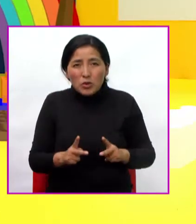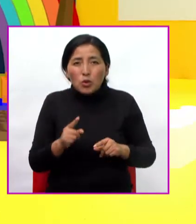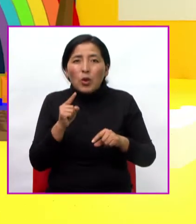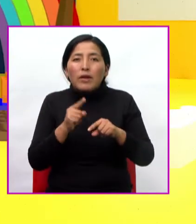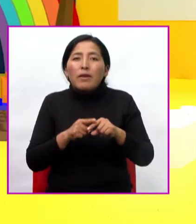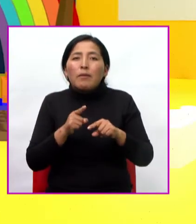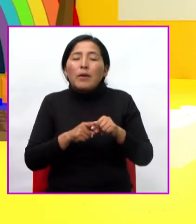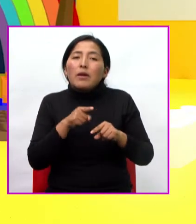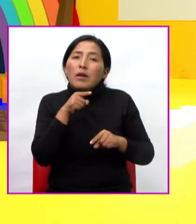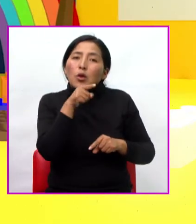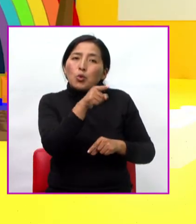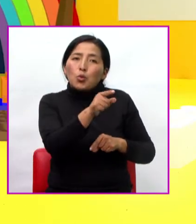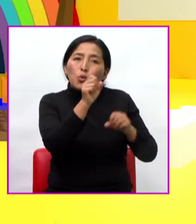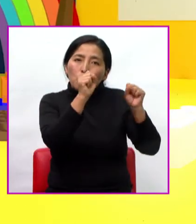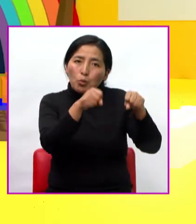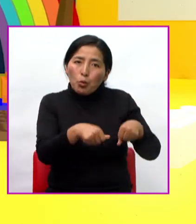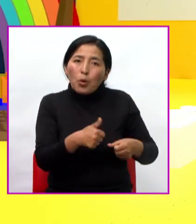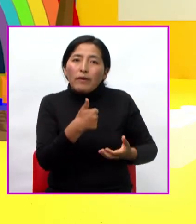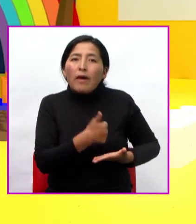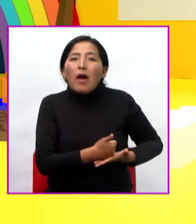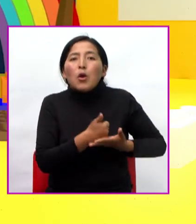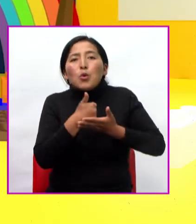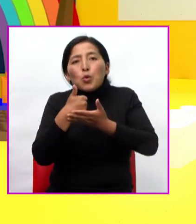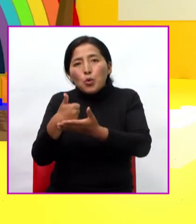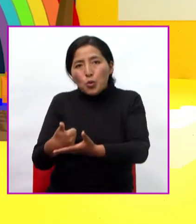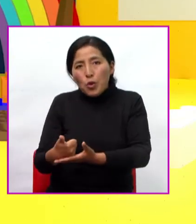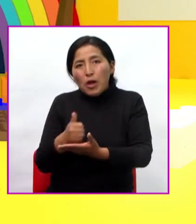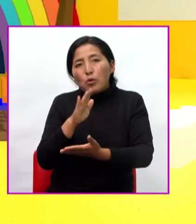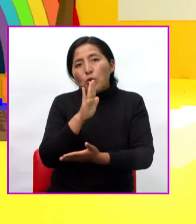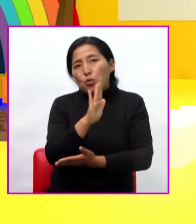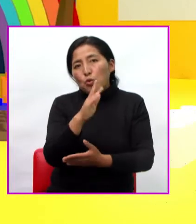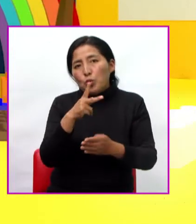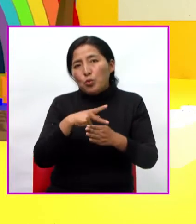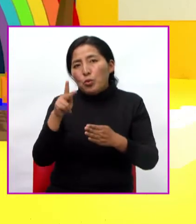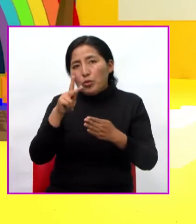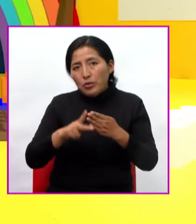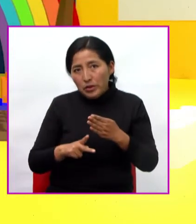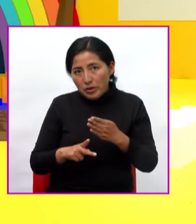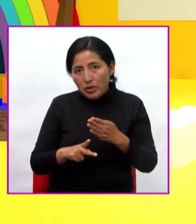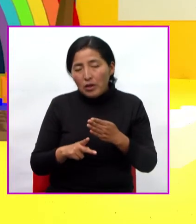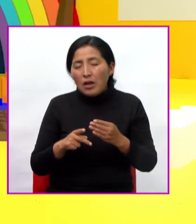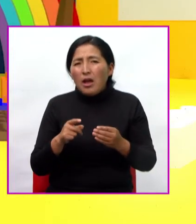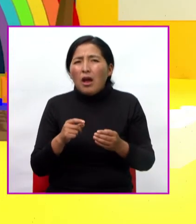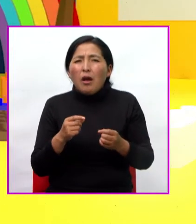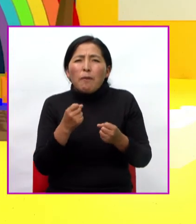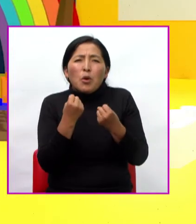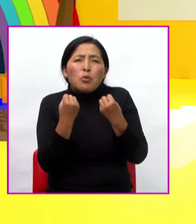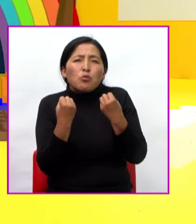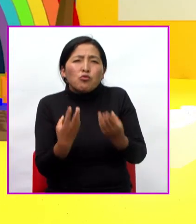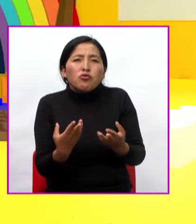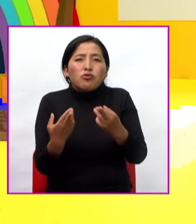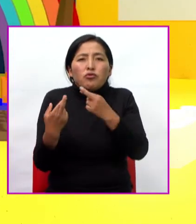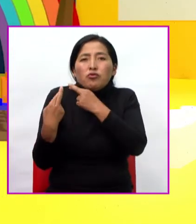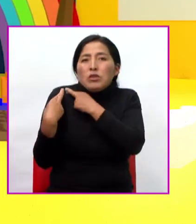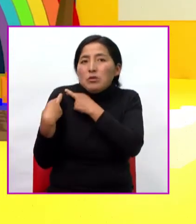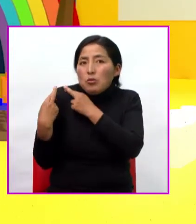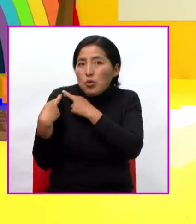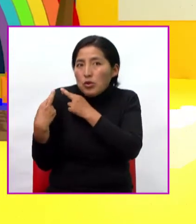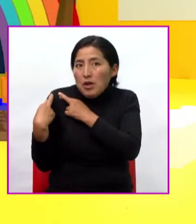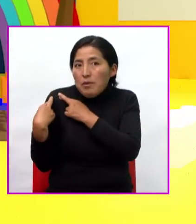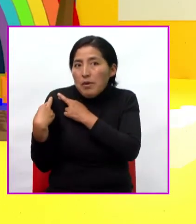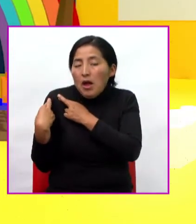del buen servicio Que tú brindes Cuando seas grande Y este debe ser realizado Y Con mucha responsabilidad